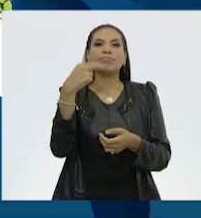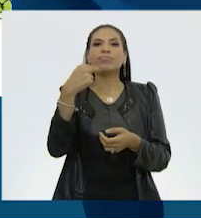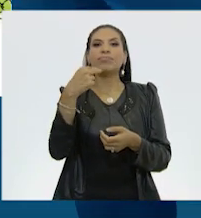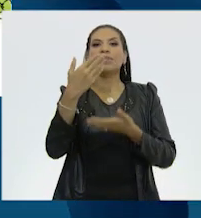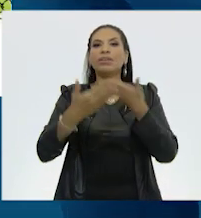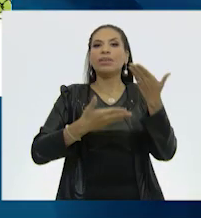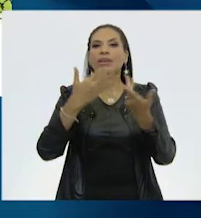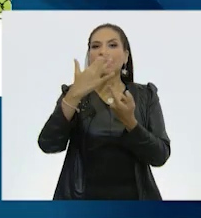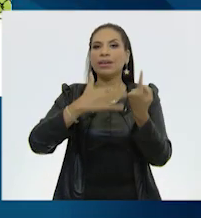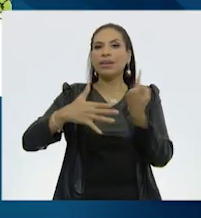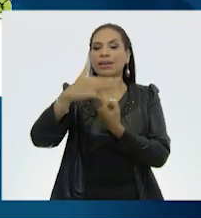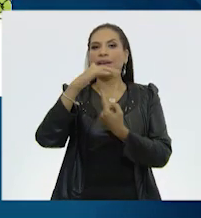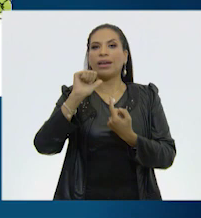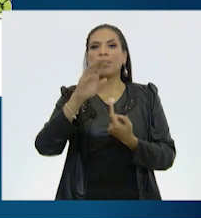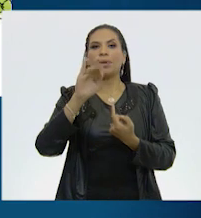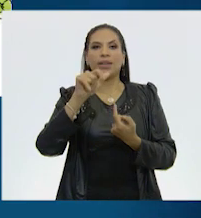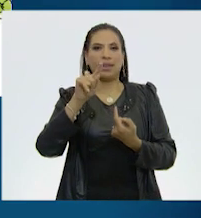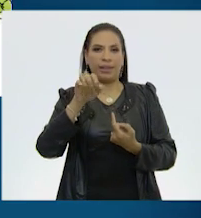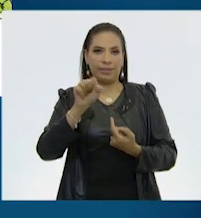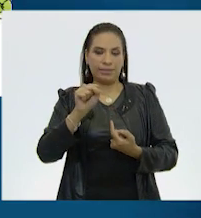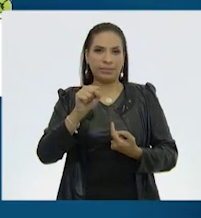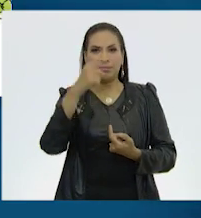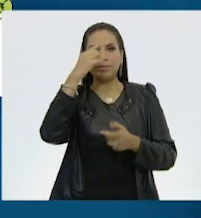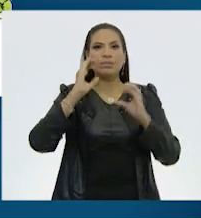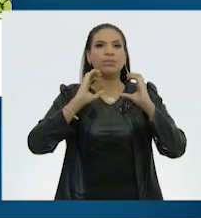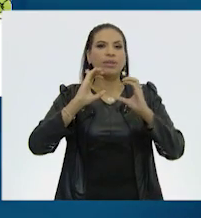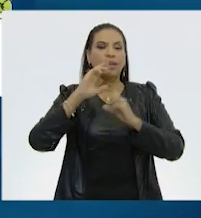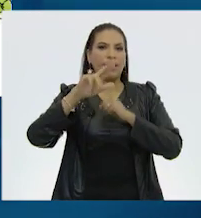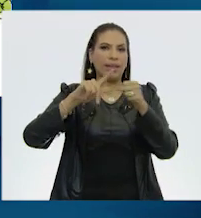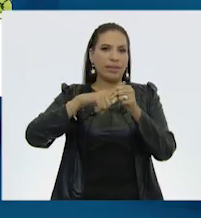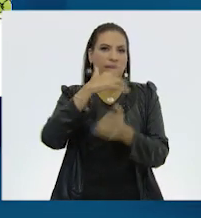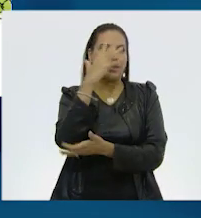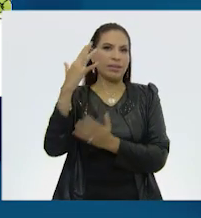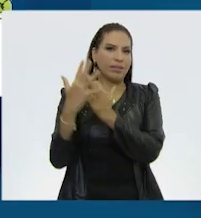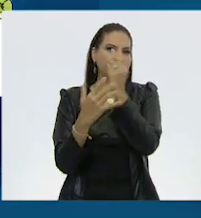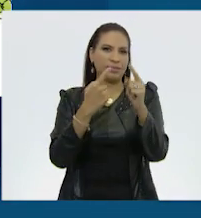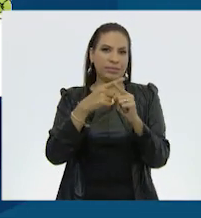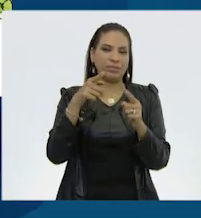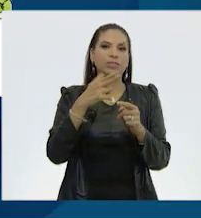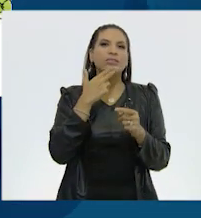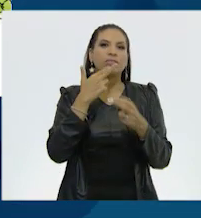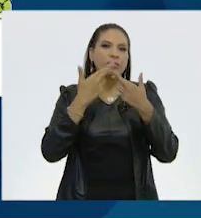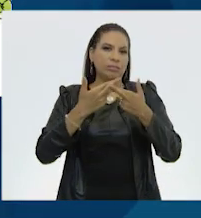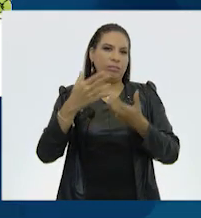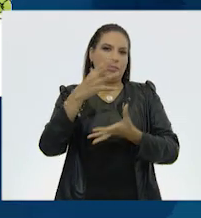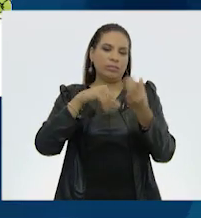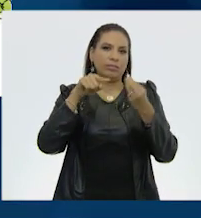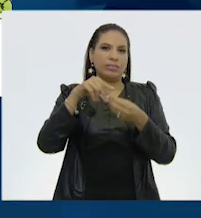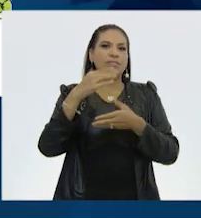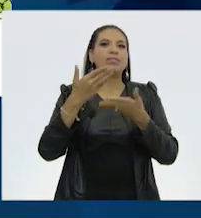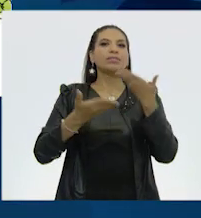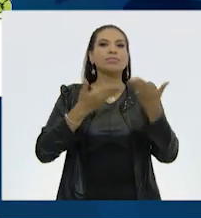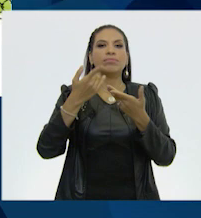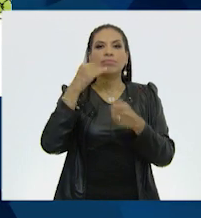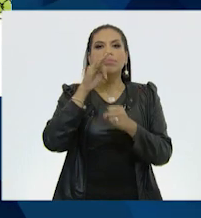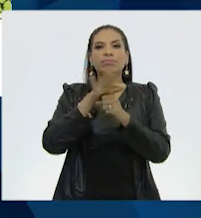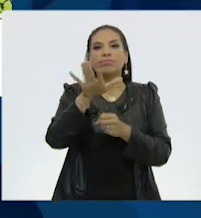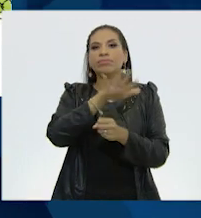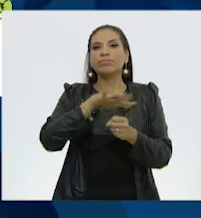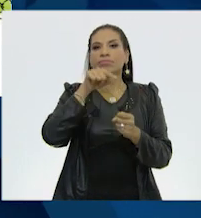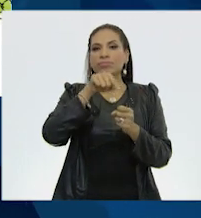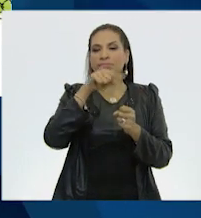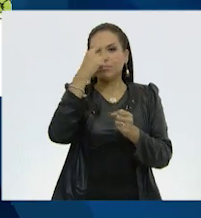servicios ambientales. Para cuidar la naturaleza y estos valiosos servicios, se crearon las áreas naturales